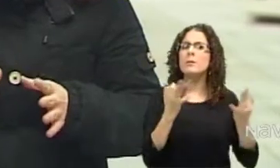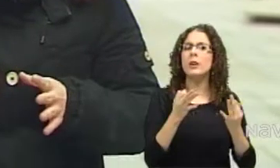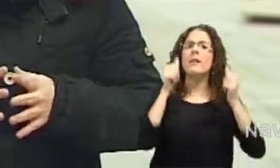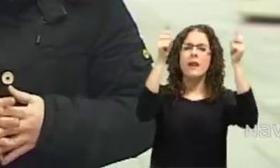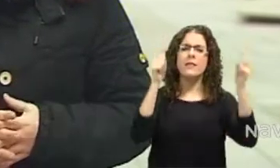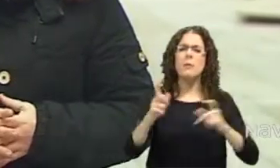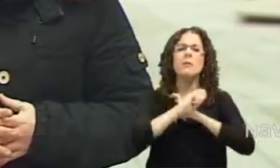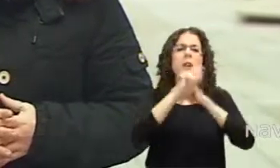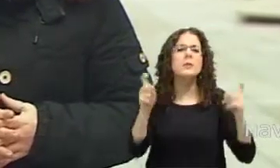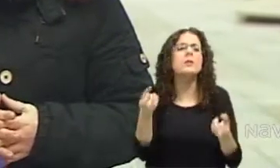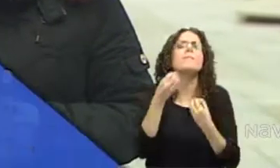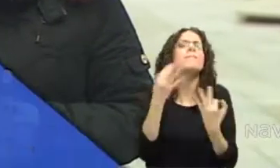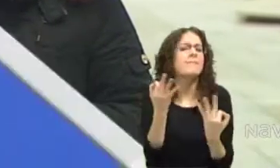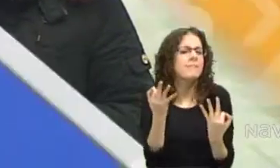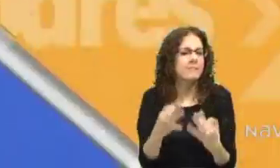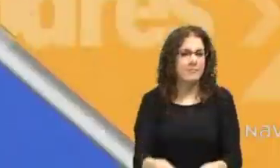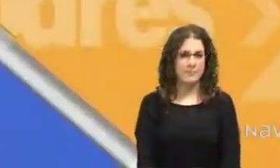cuenta nuestro tablón de anuncios.